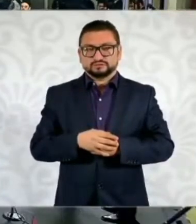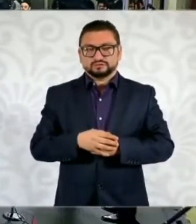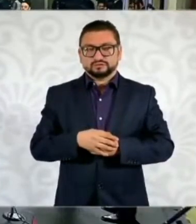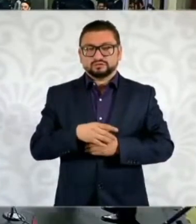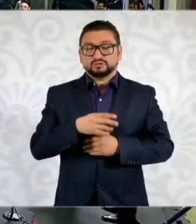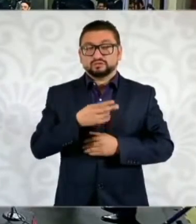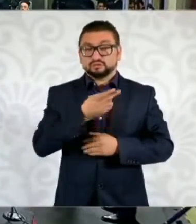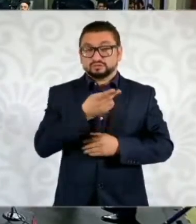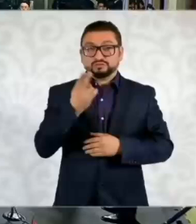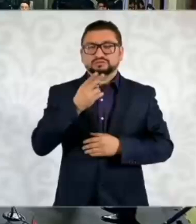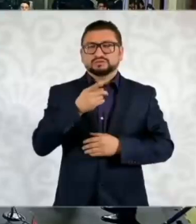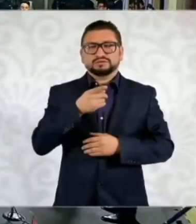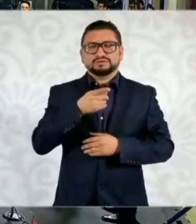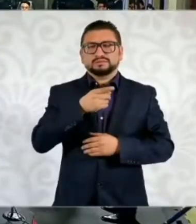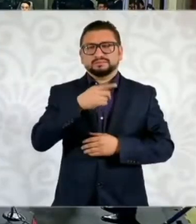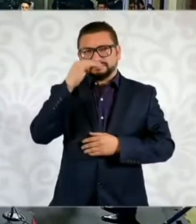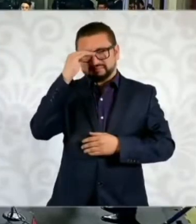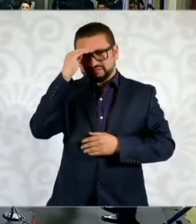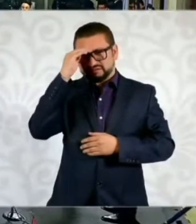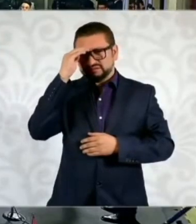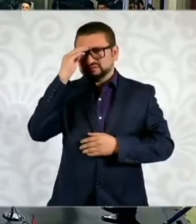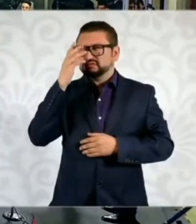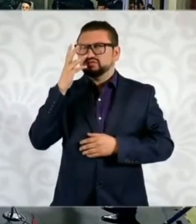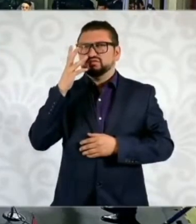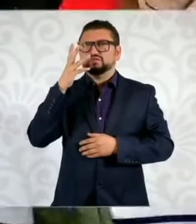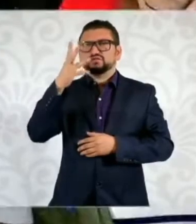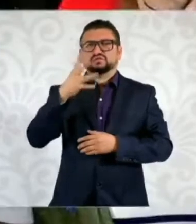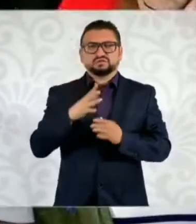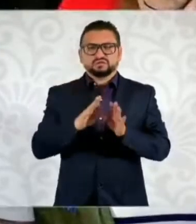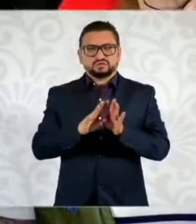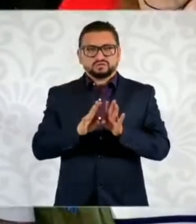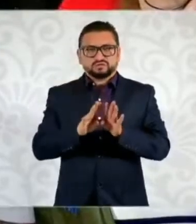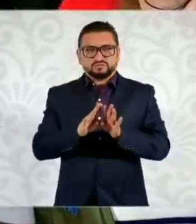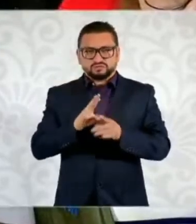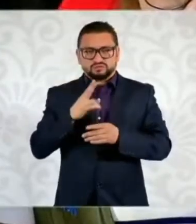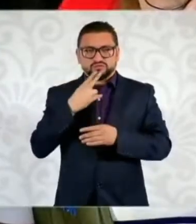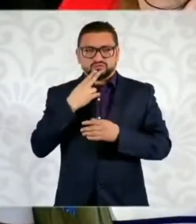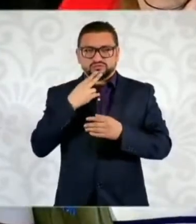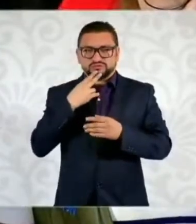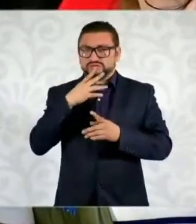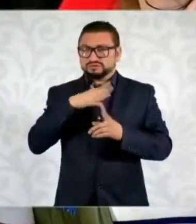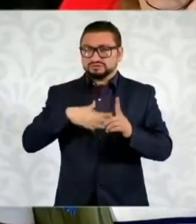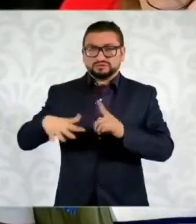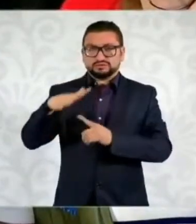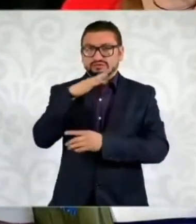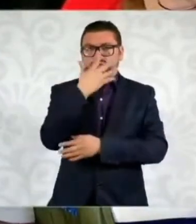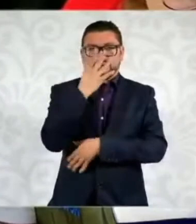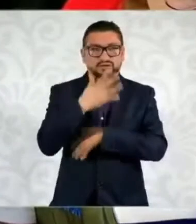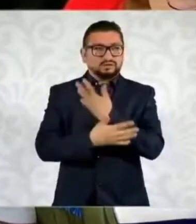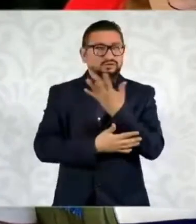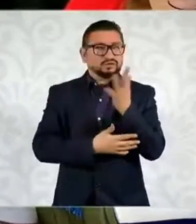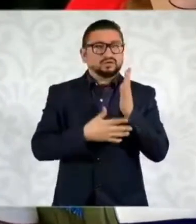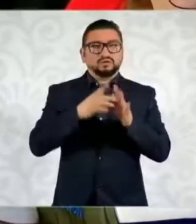en tanto al manejo ecológico que se está